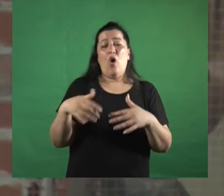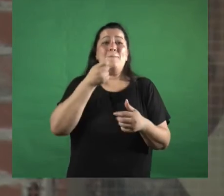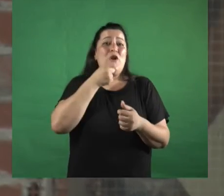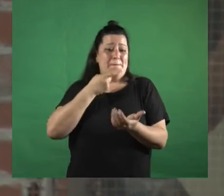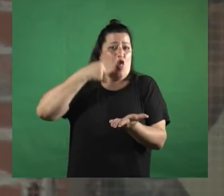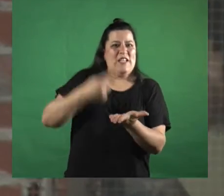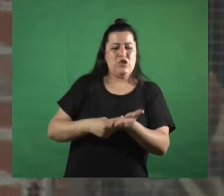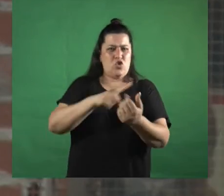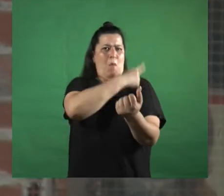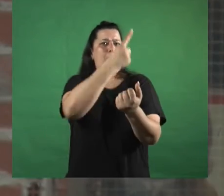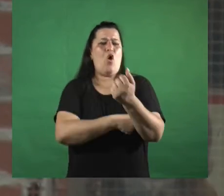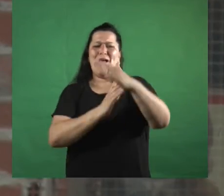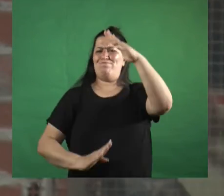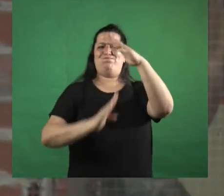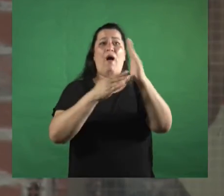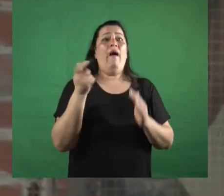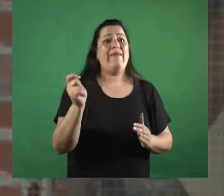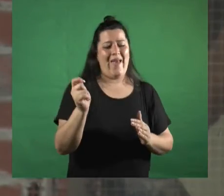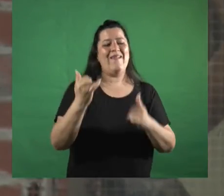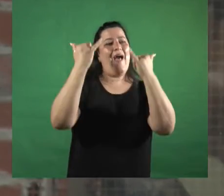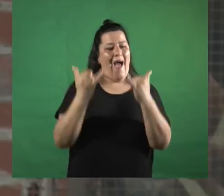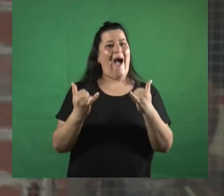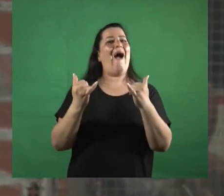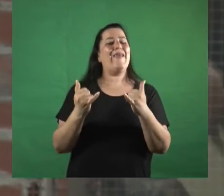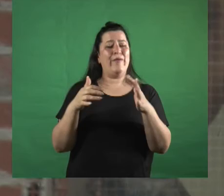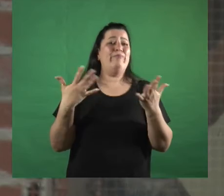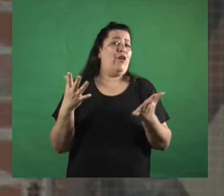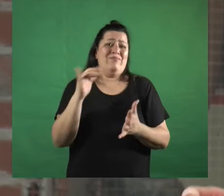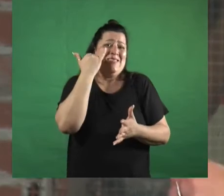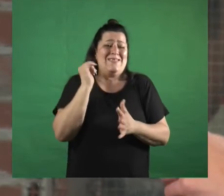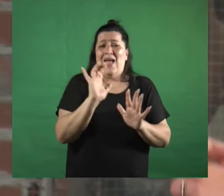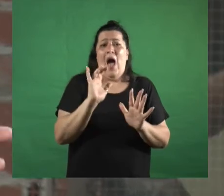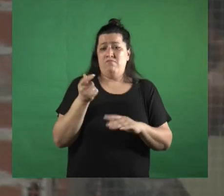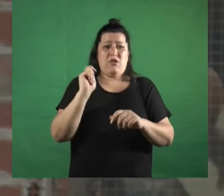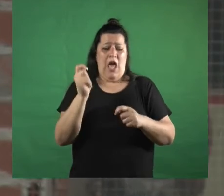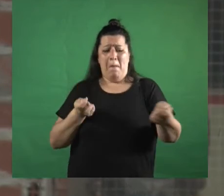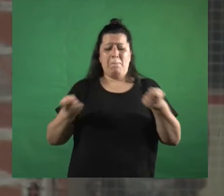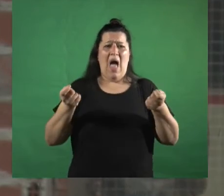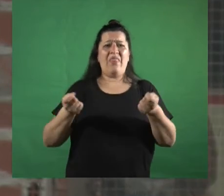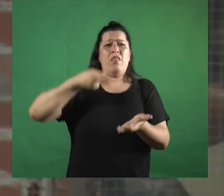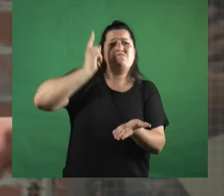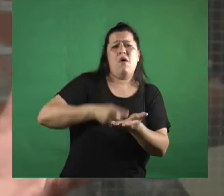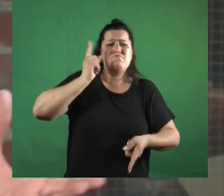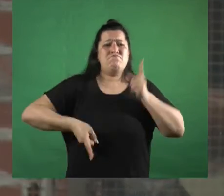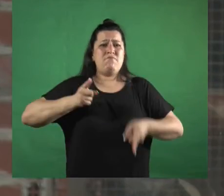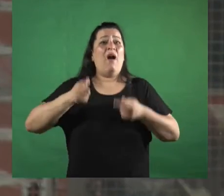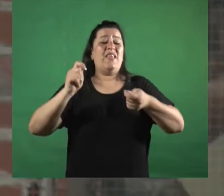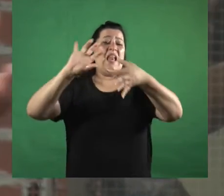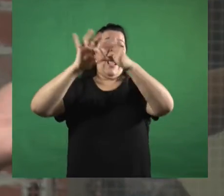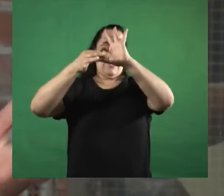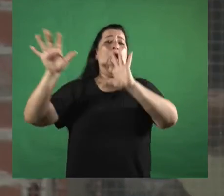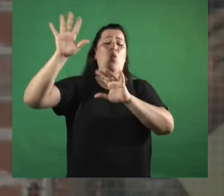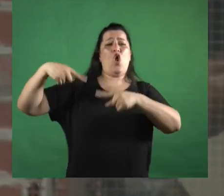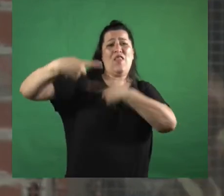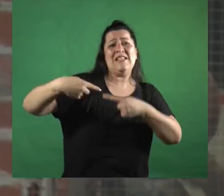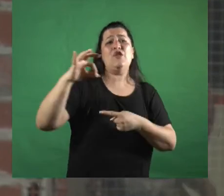parecería que hay como un acuerdo no dicho de que quienes conducen y toman decisiones son euro descendientes o